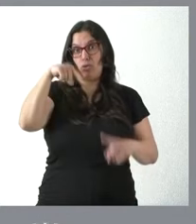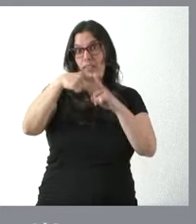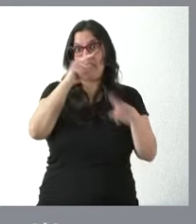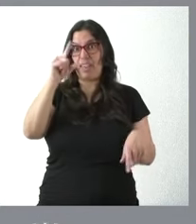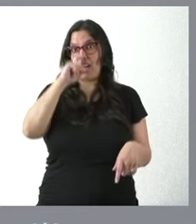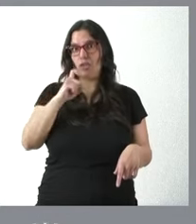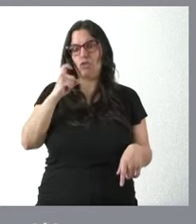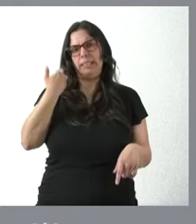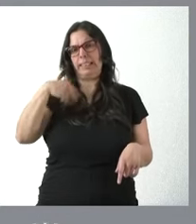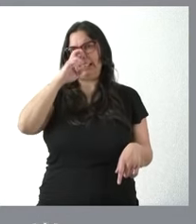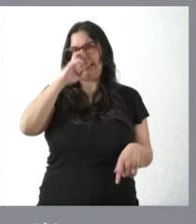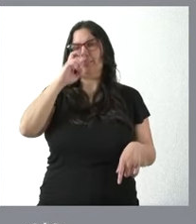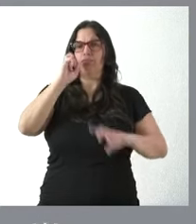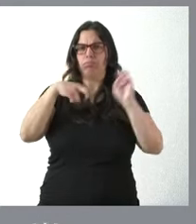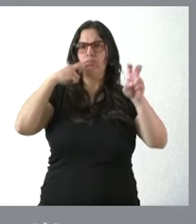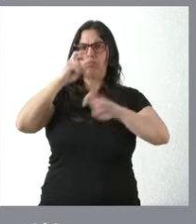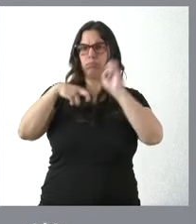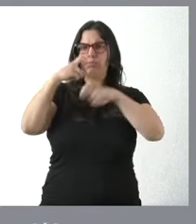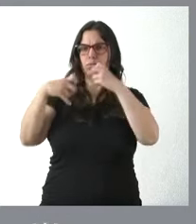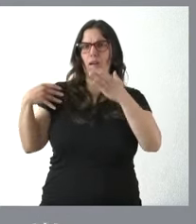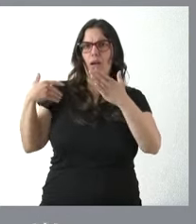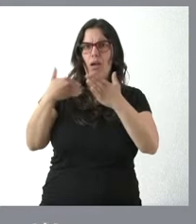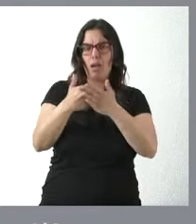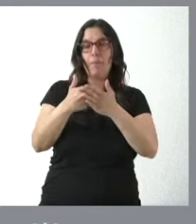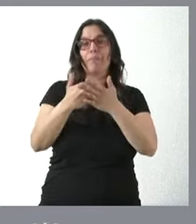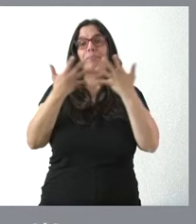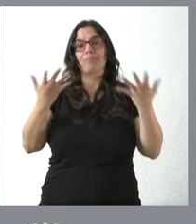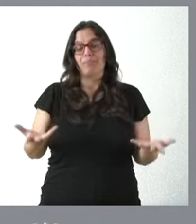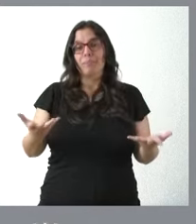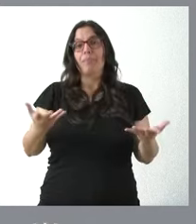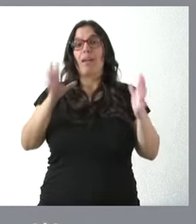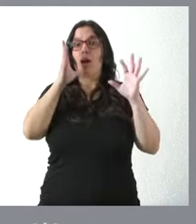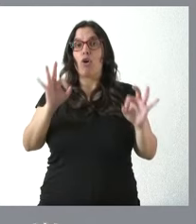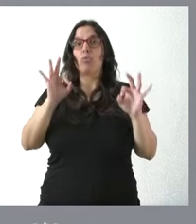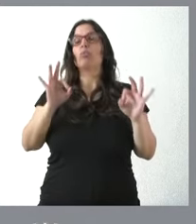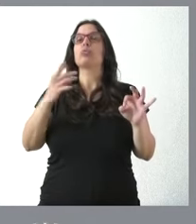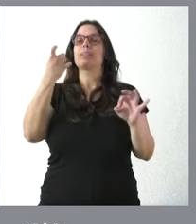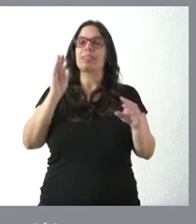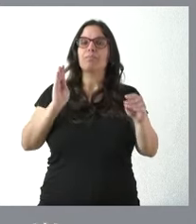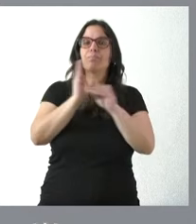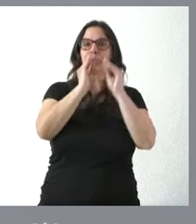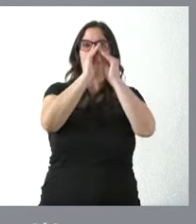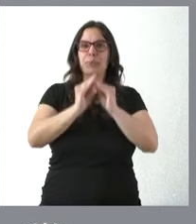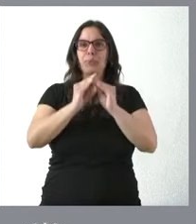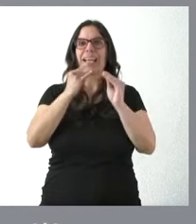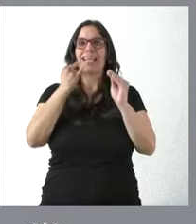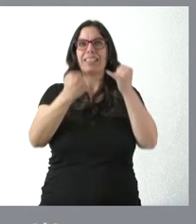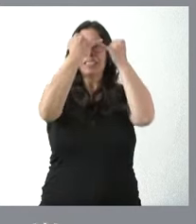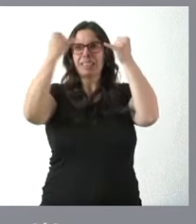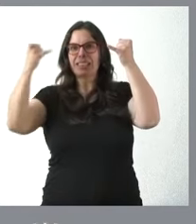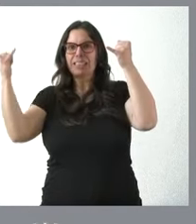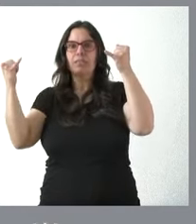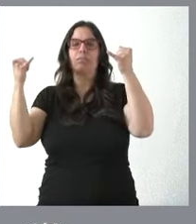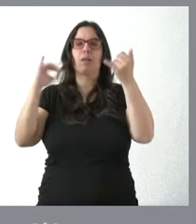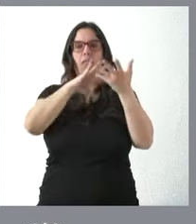que ya ha tenido varias reformas a lo largo de su vida, pero que en este momento precisa de una inversión en instalación eléctrica en baja tensión